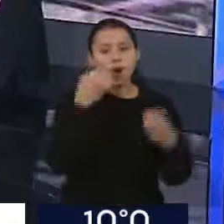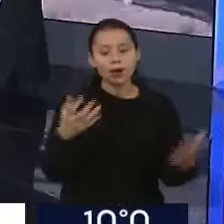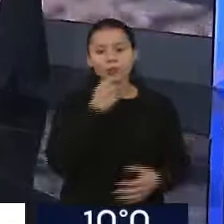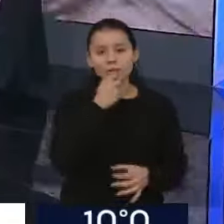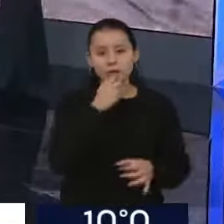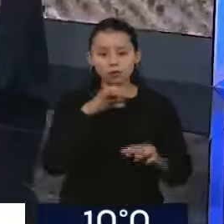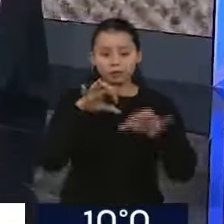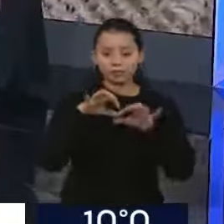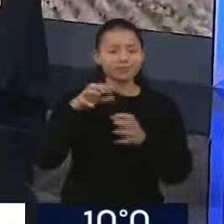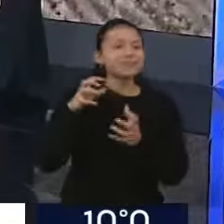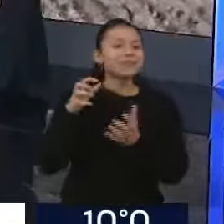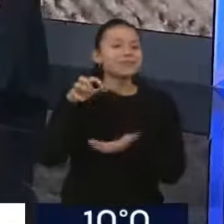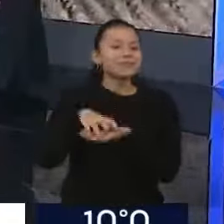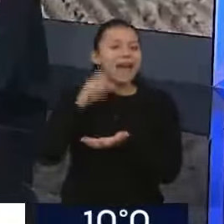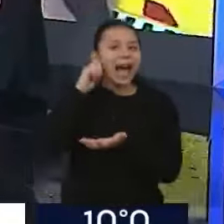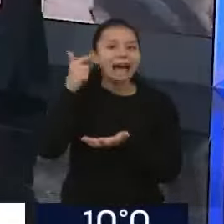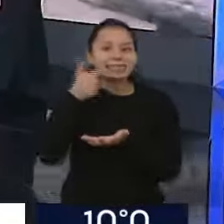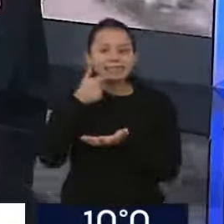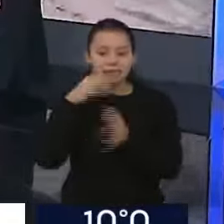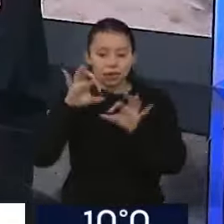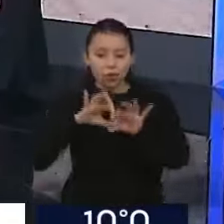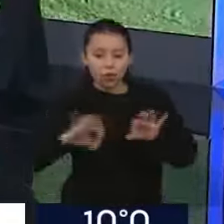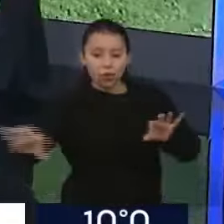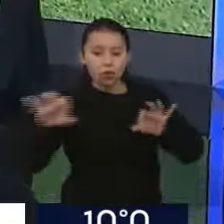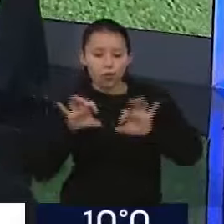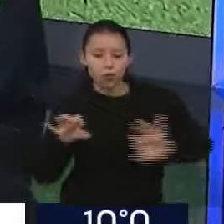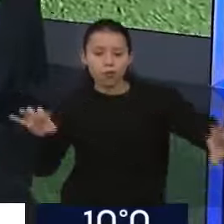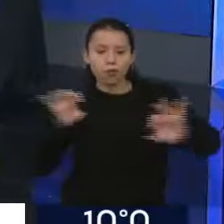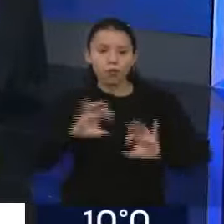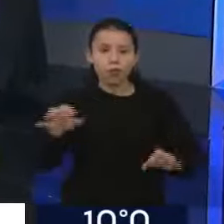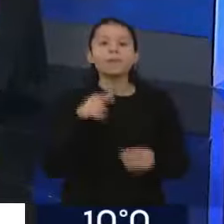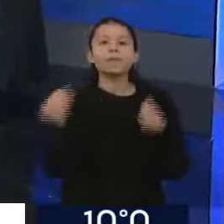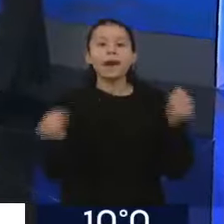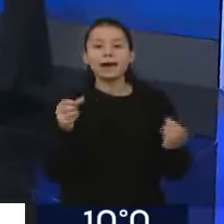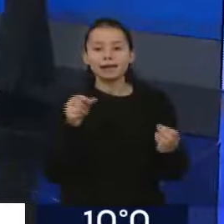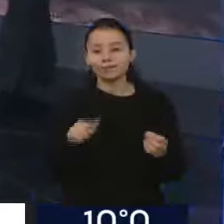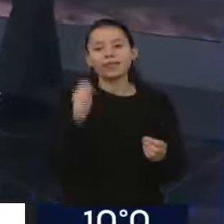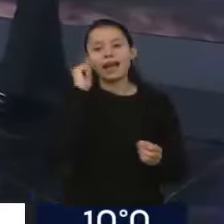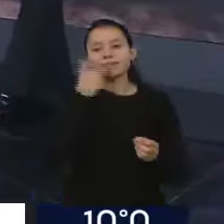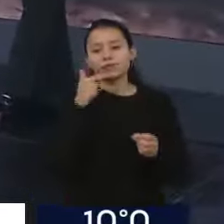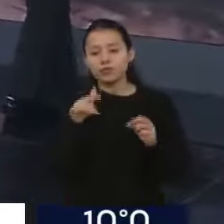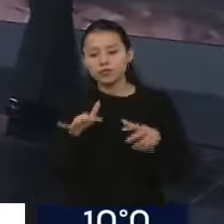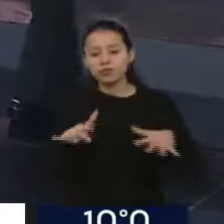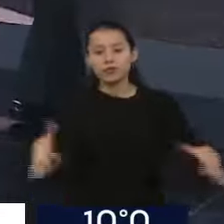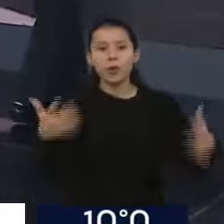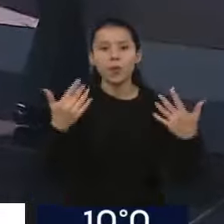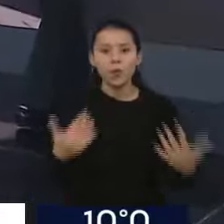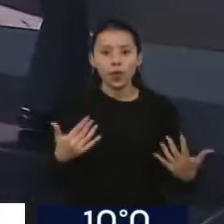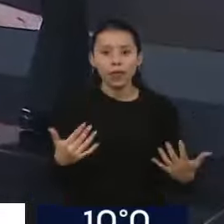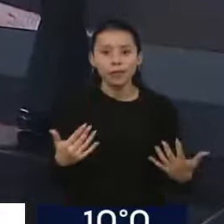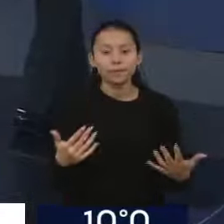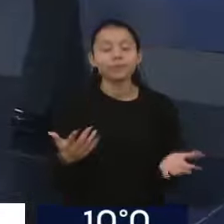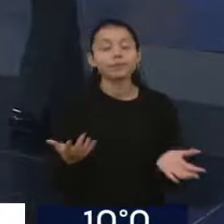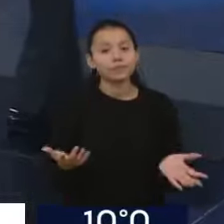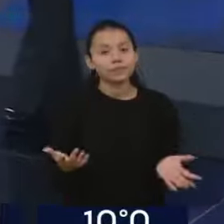no vaya perdiendo precisamente esa presión. Entonces, fluye el gas por el gasoducto de otra manera. Por eso lo he hablado de obras